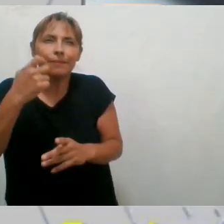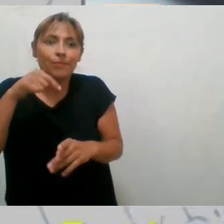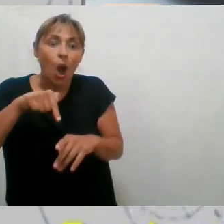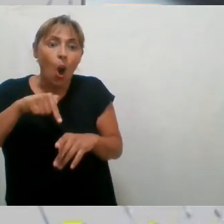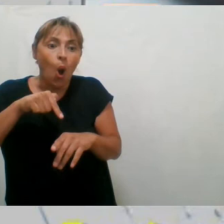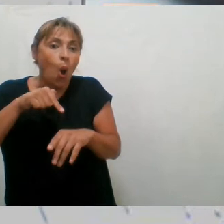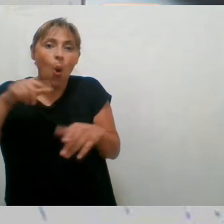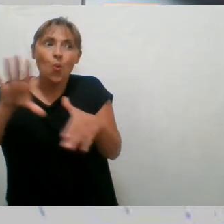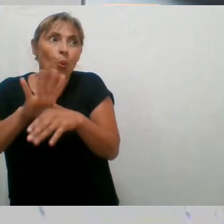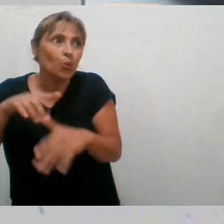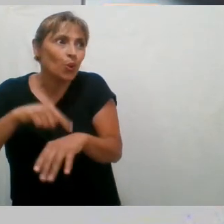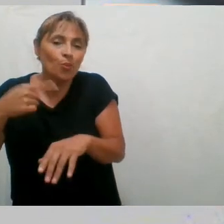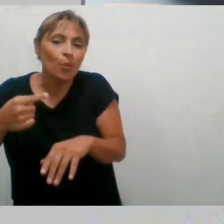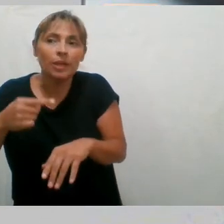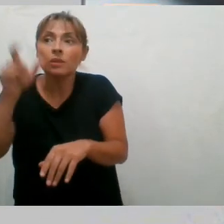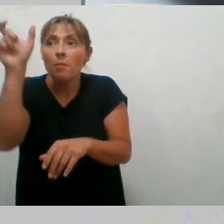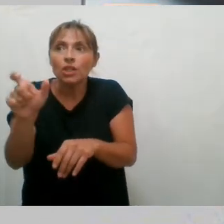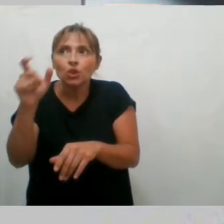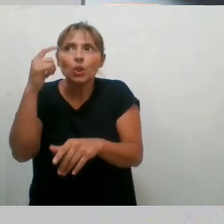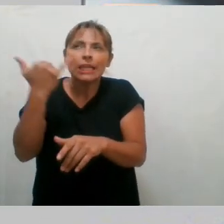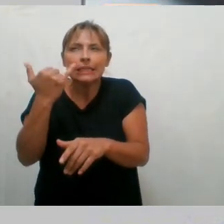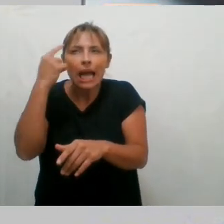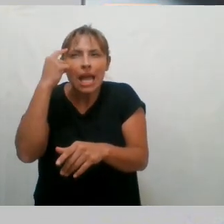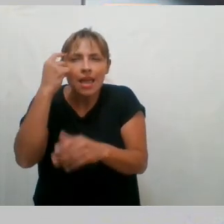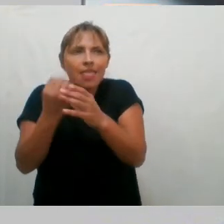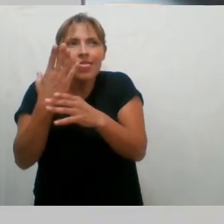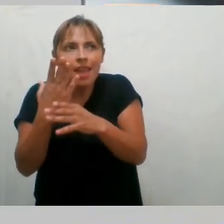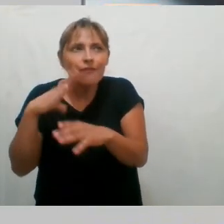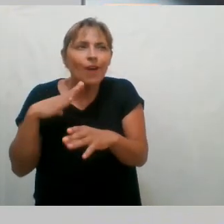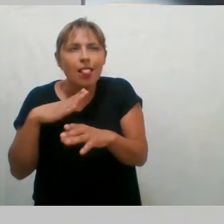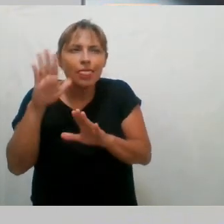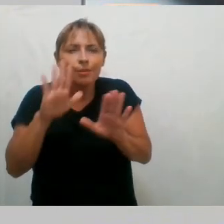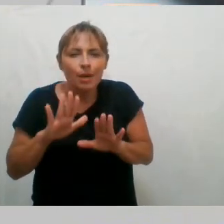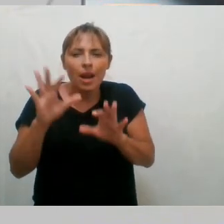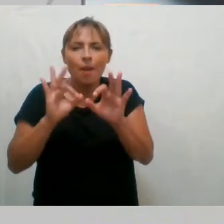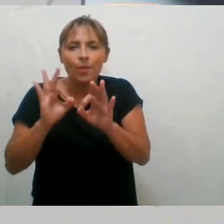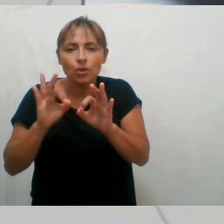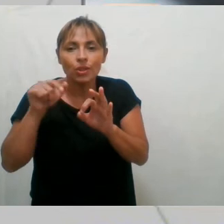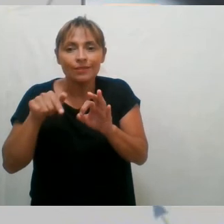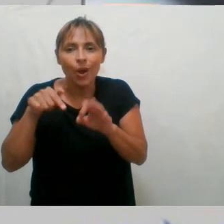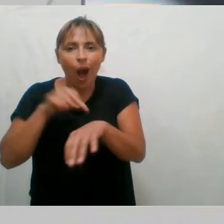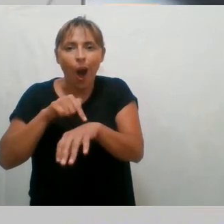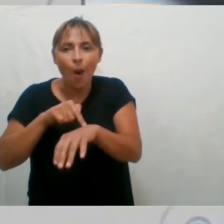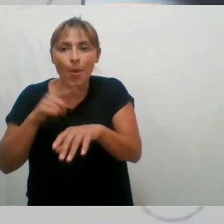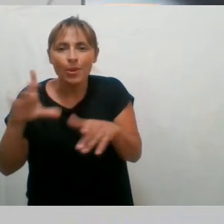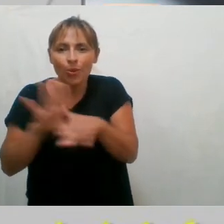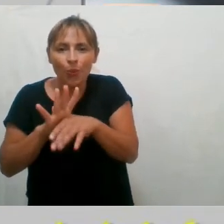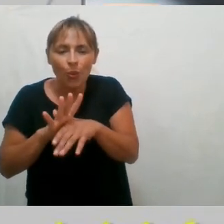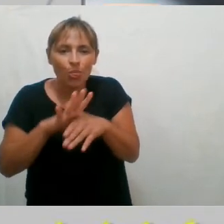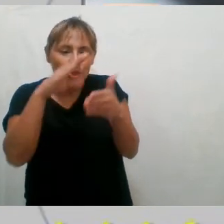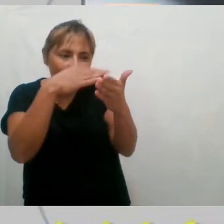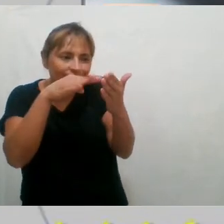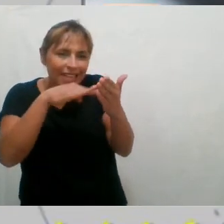oportuno, porque quien ande con alguna idea o algún proyecto ahí a medio de armar, bueno, es un buen momento para leerse estos siete capítulos,